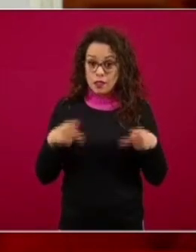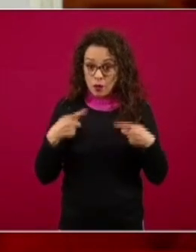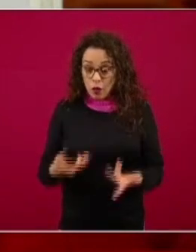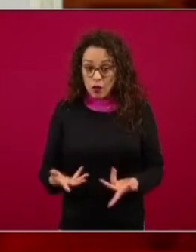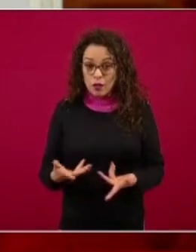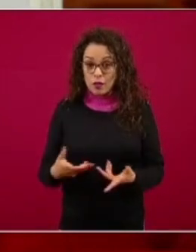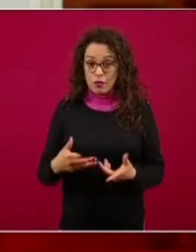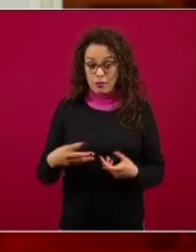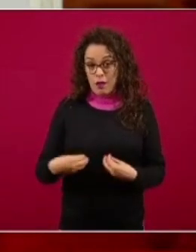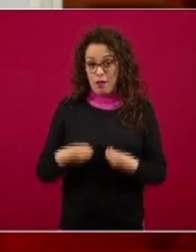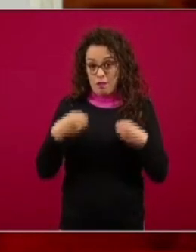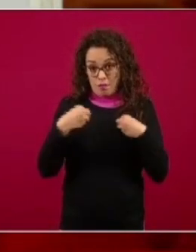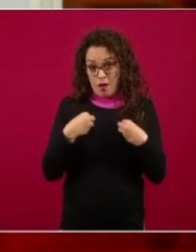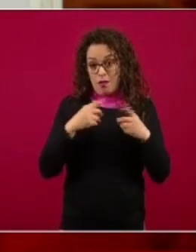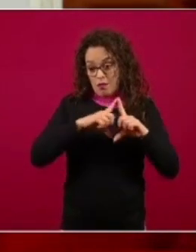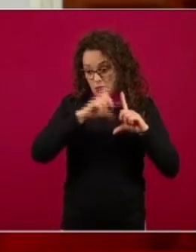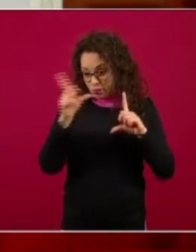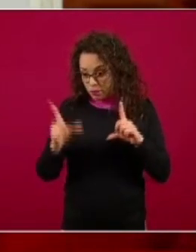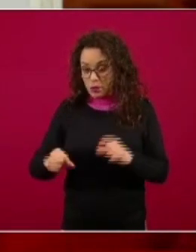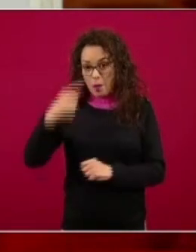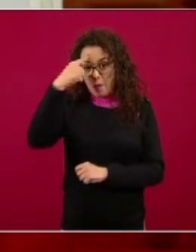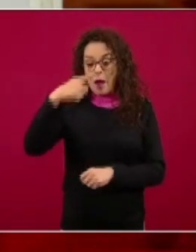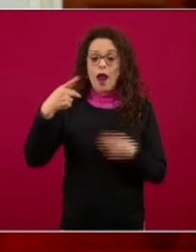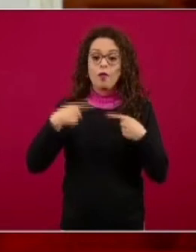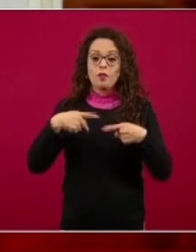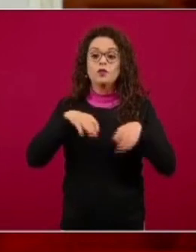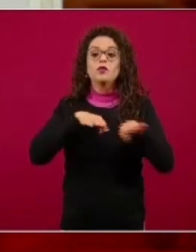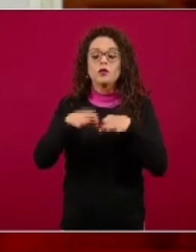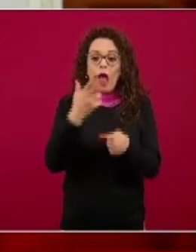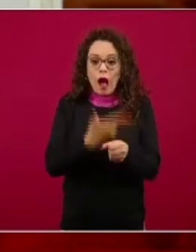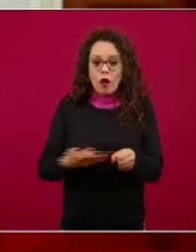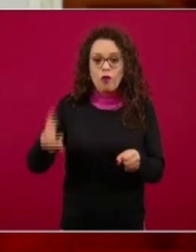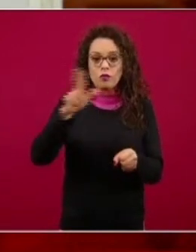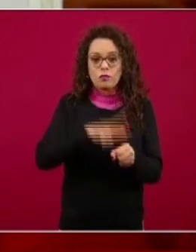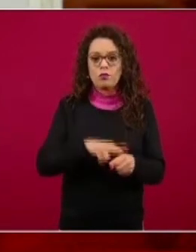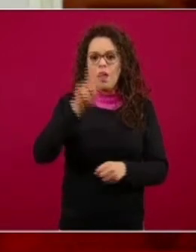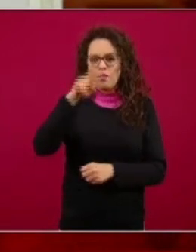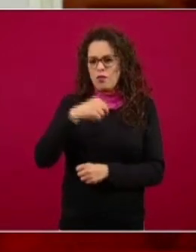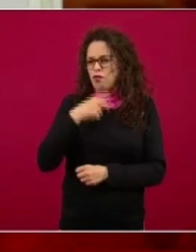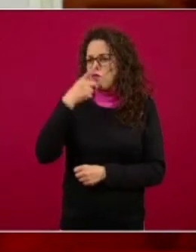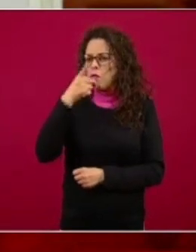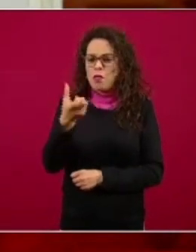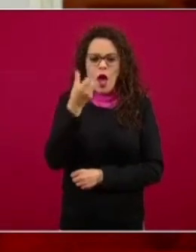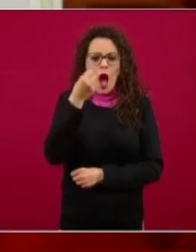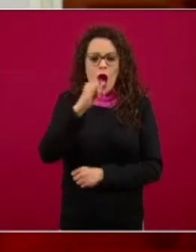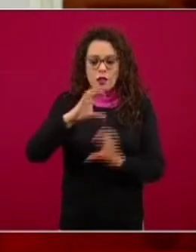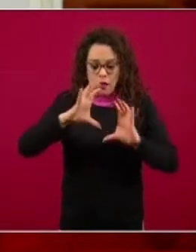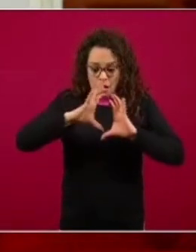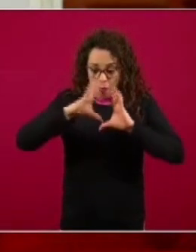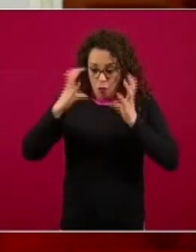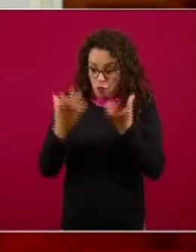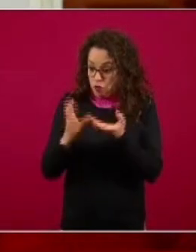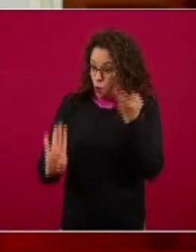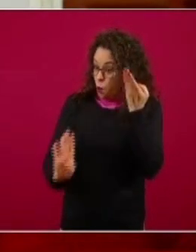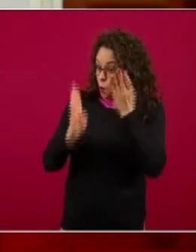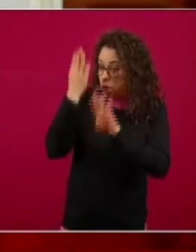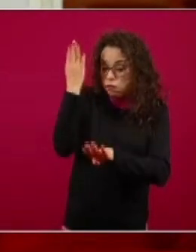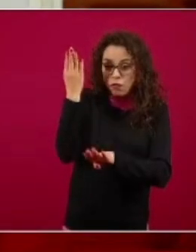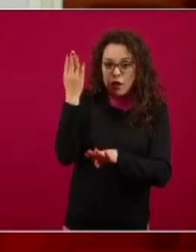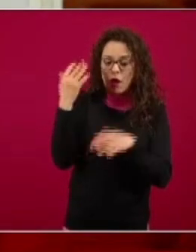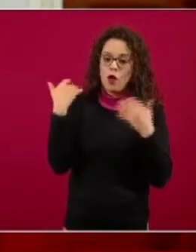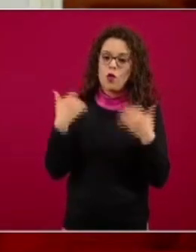médico, para yo diría el mundo entero en forma global, ha significado un reto.